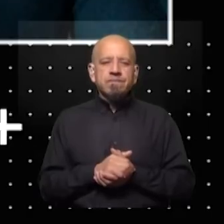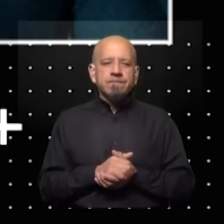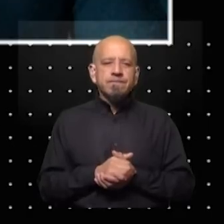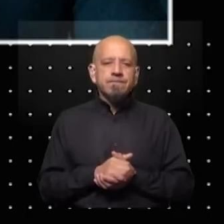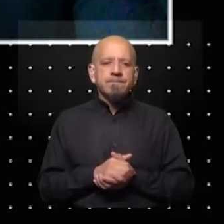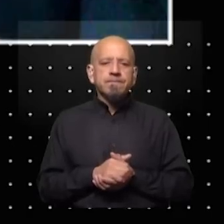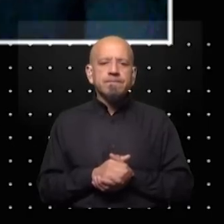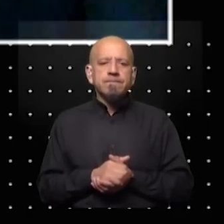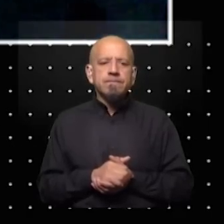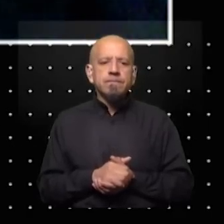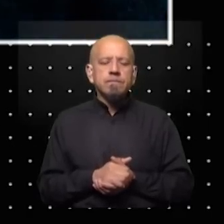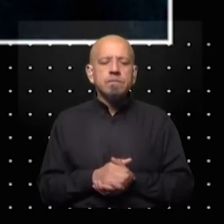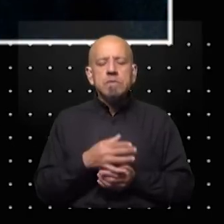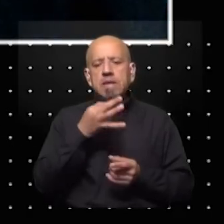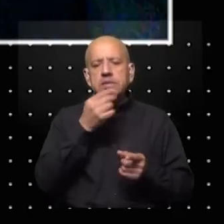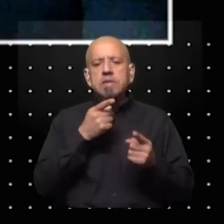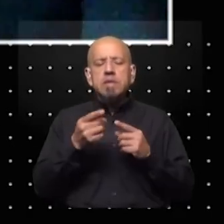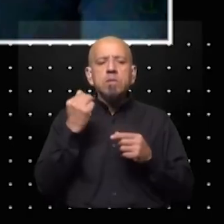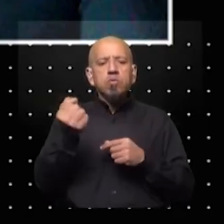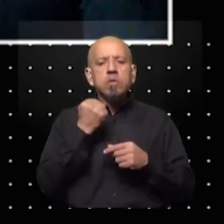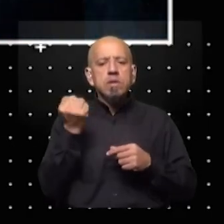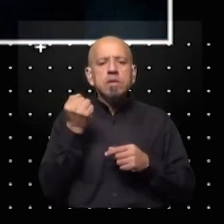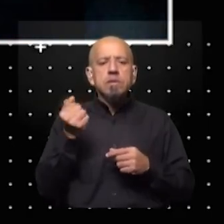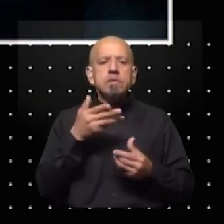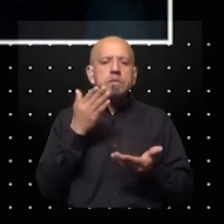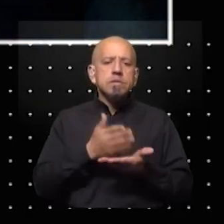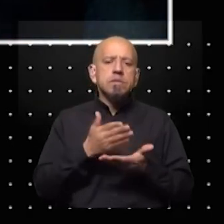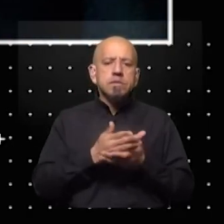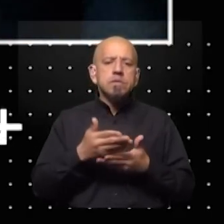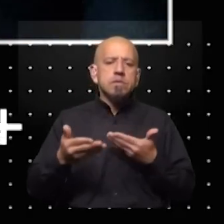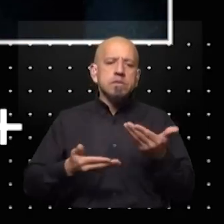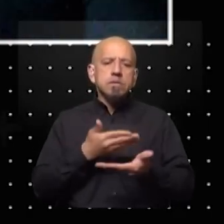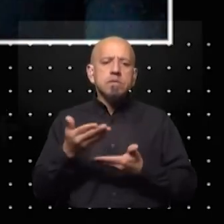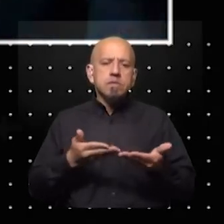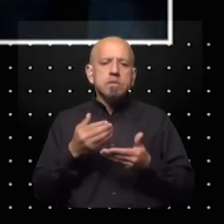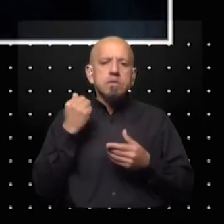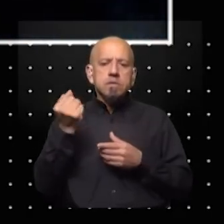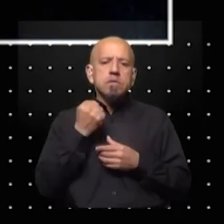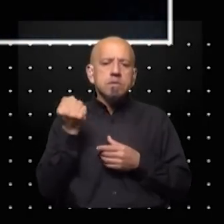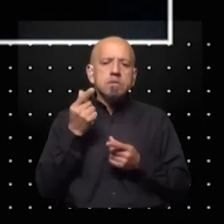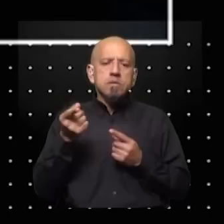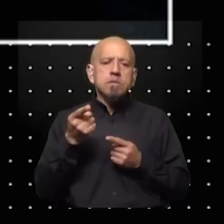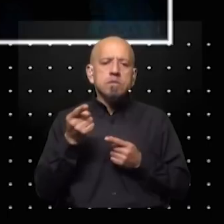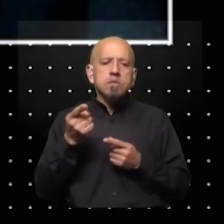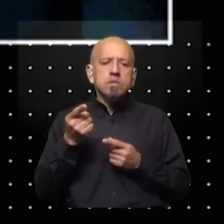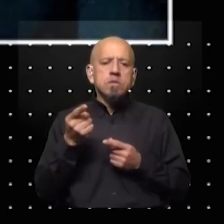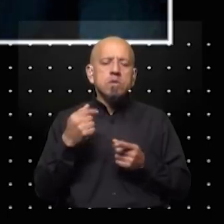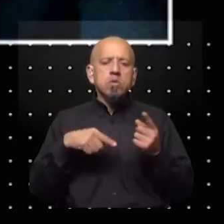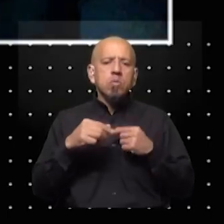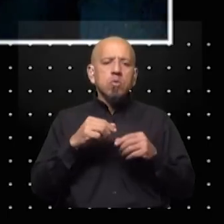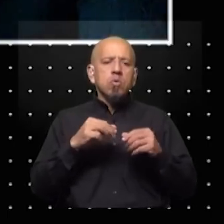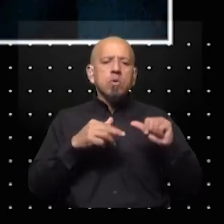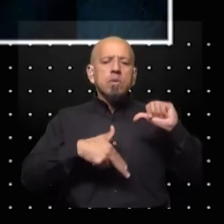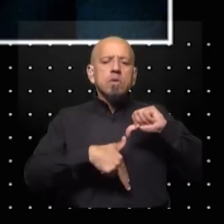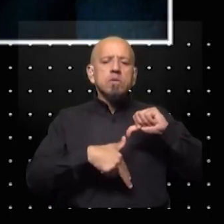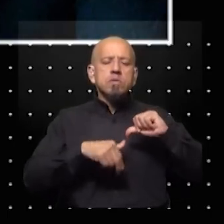Álvaro Padrón en el bloque anterior hablaba un poco de la importancia de la cooperación un poco no bastante sobre la importancia de la cooperación sur-sur ¿cómo ves